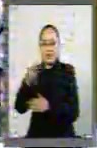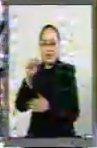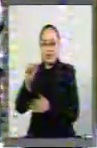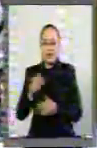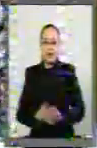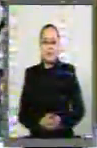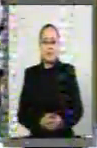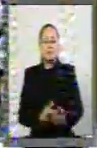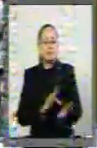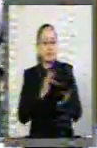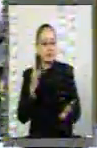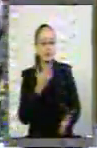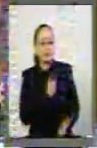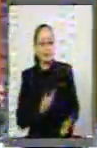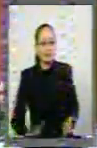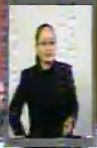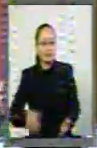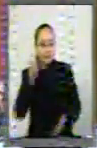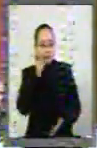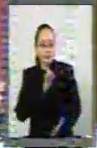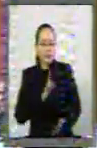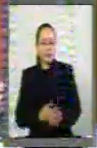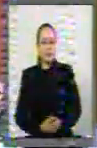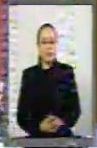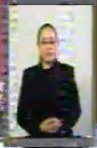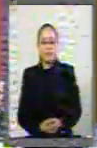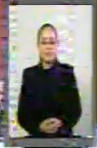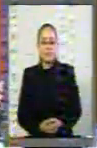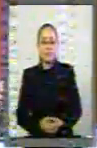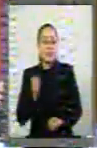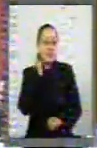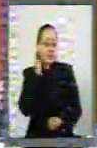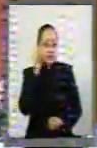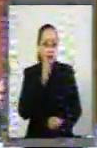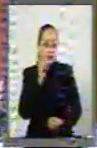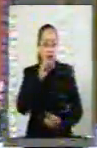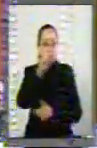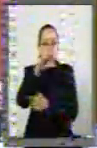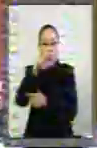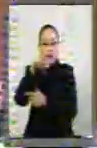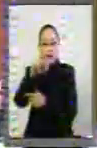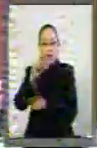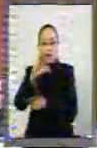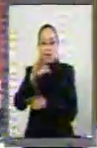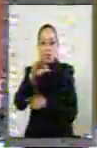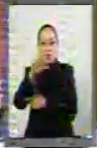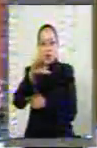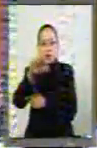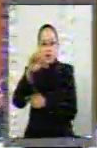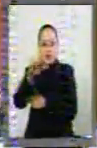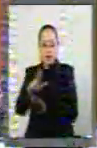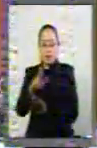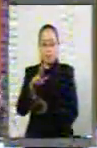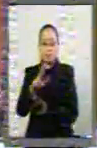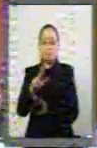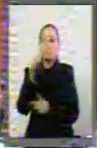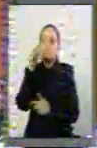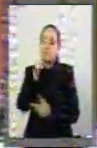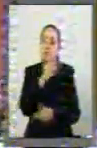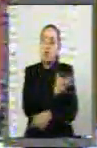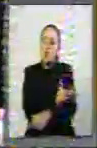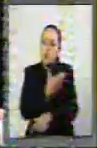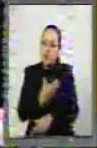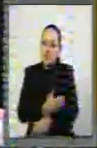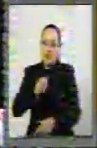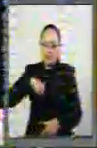Gracias, Presidenta. La senadora Lorena Cuellar, además de ser una compañera